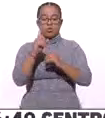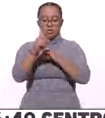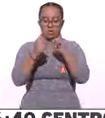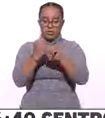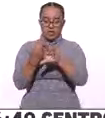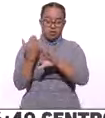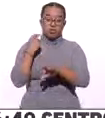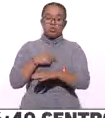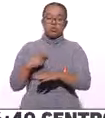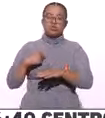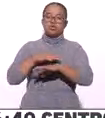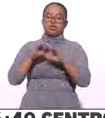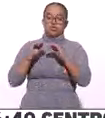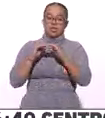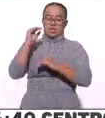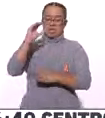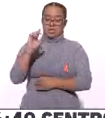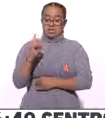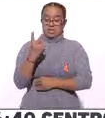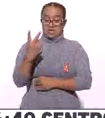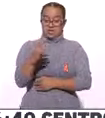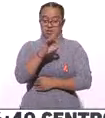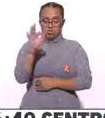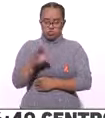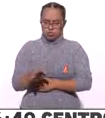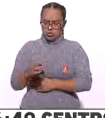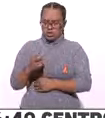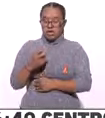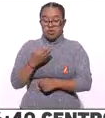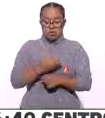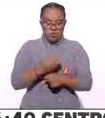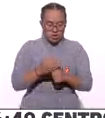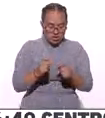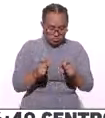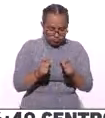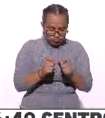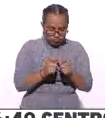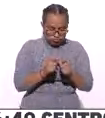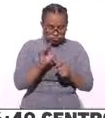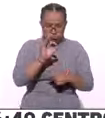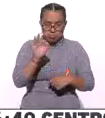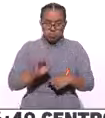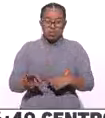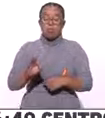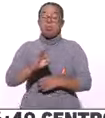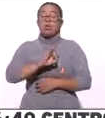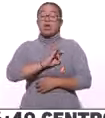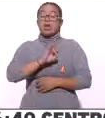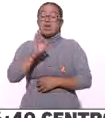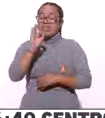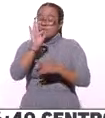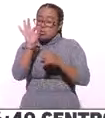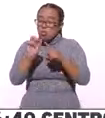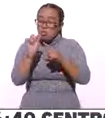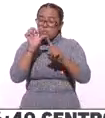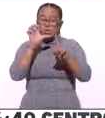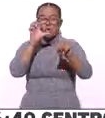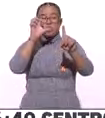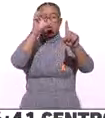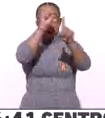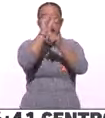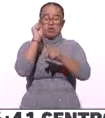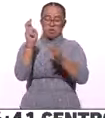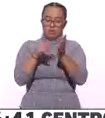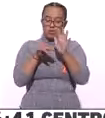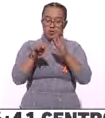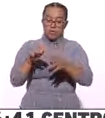hemos crecido un 32 por ciento y estamos a un porcentaje muy pequeño de volver a alcanzar pues estas ventas. El